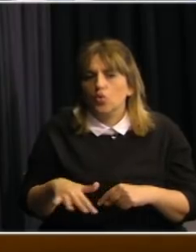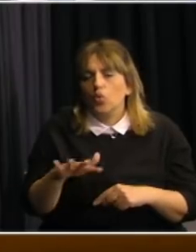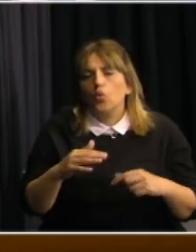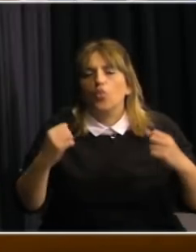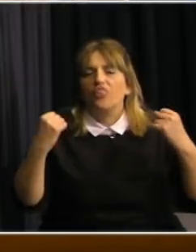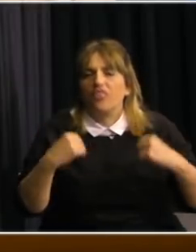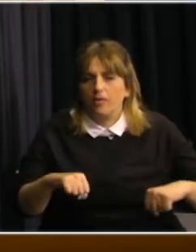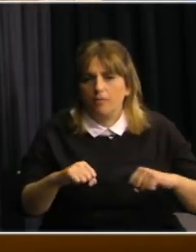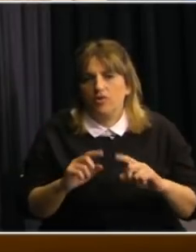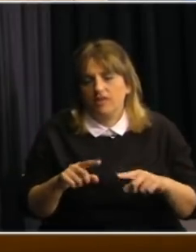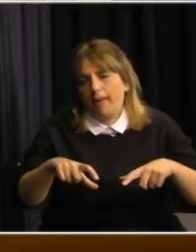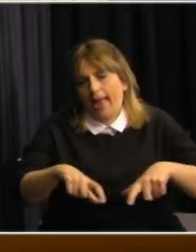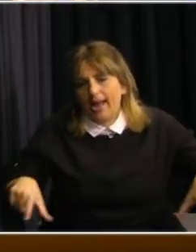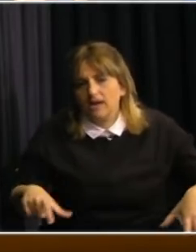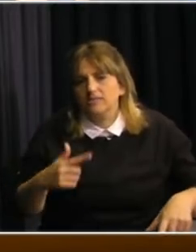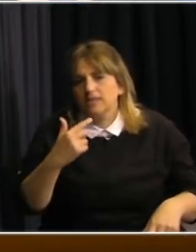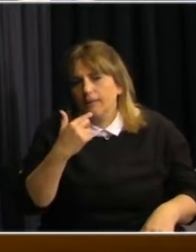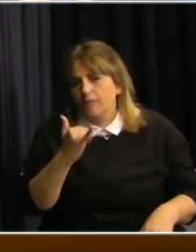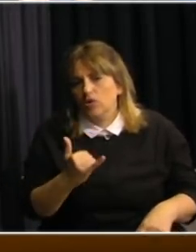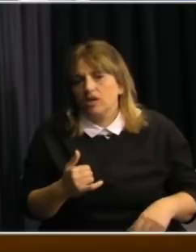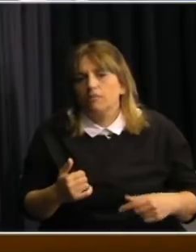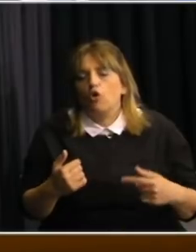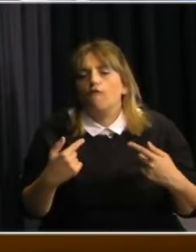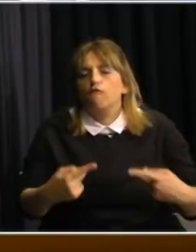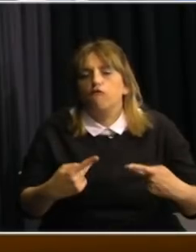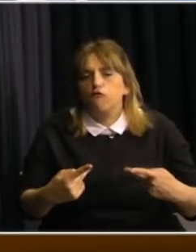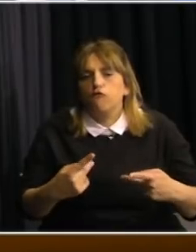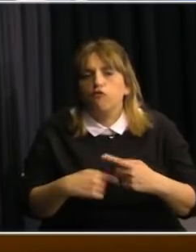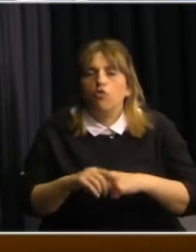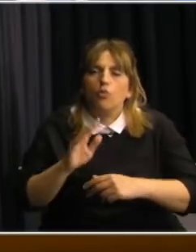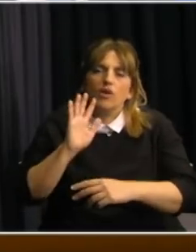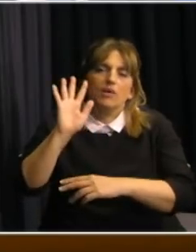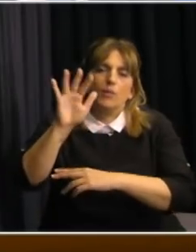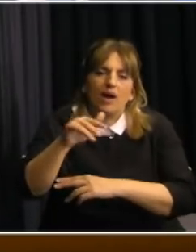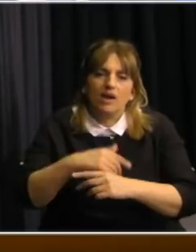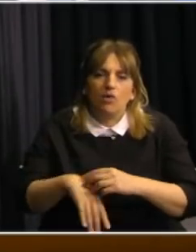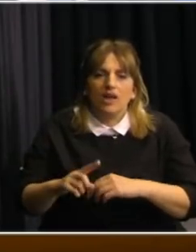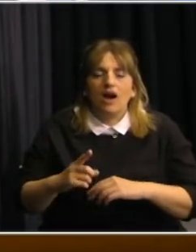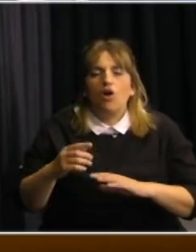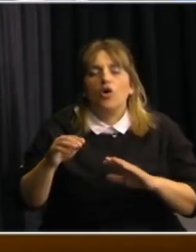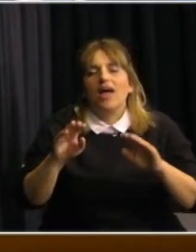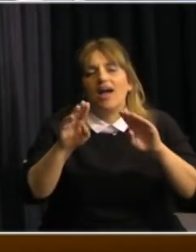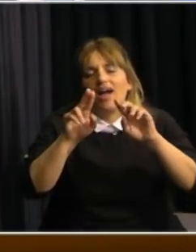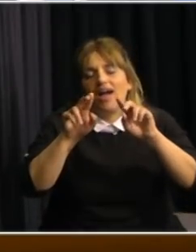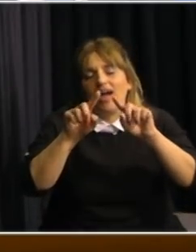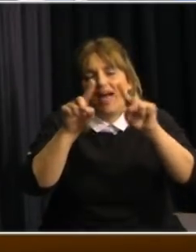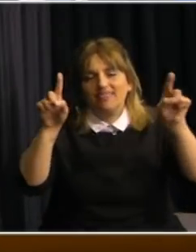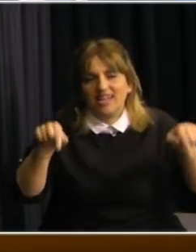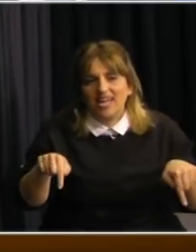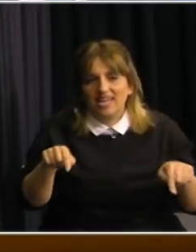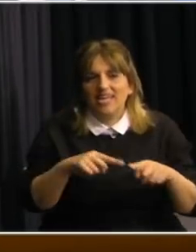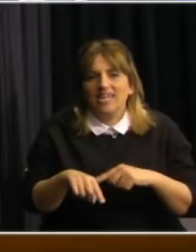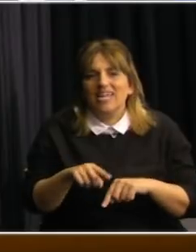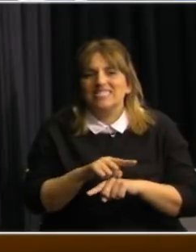deportivos y le cito dos ejemplos el fútbol es al aire libre y el básquetbol se está jugando en el Antel Arena sin público pero el fin de semana hay un